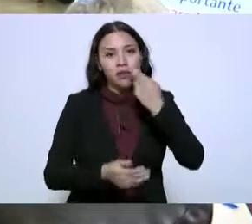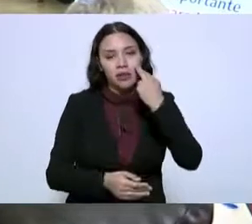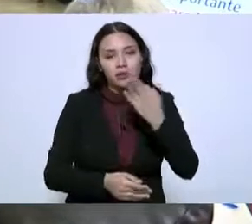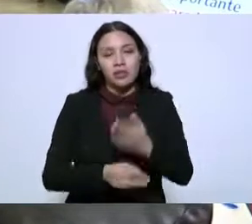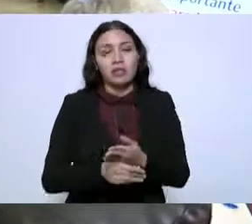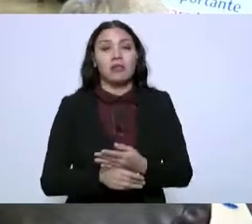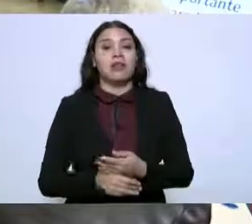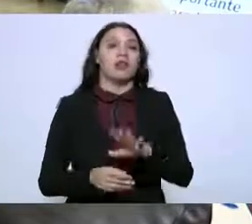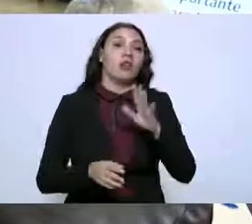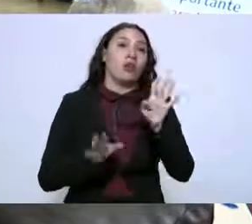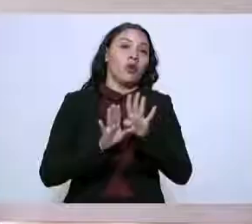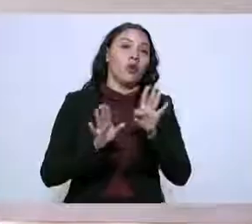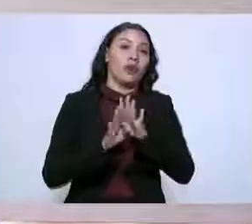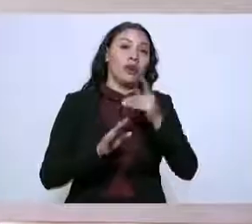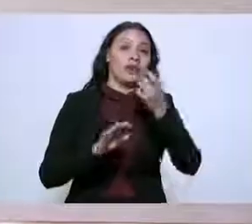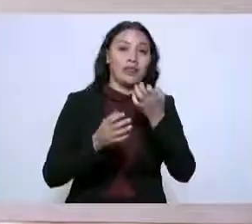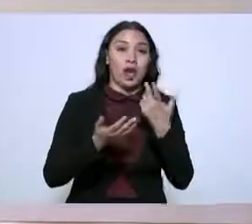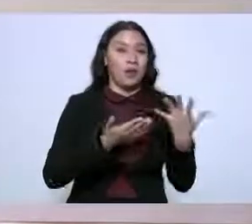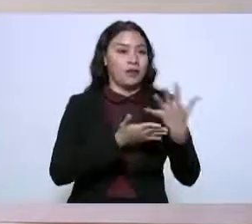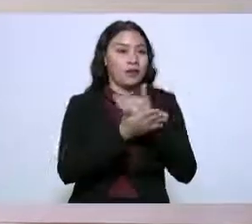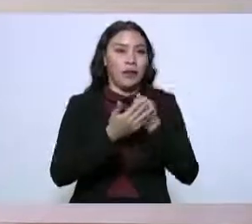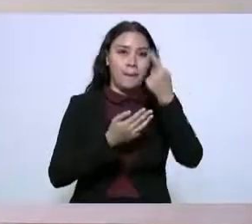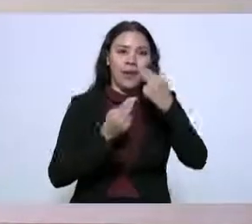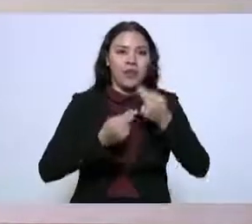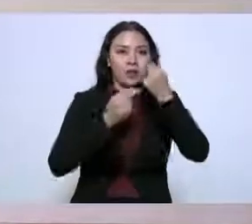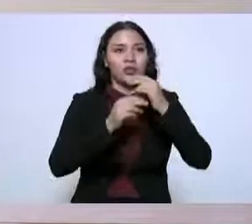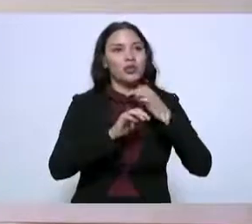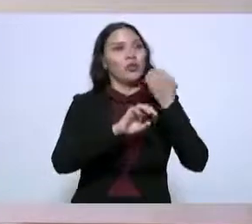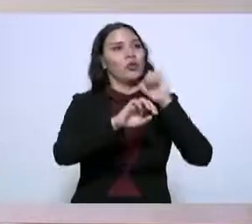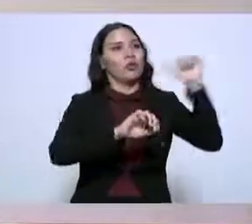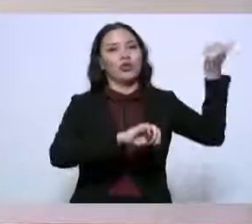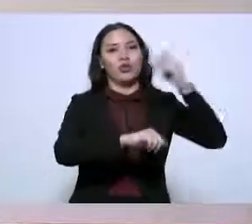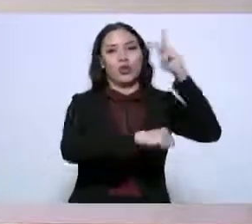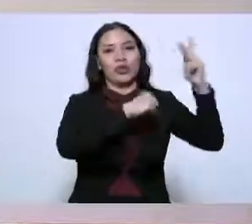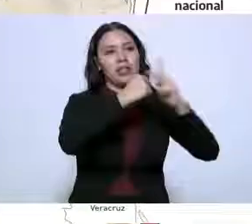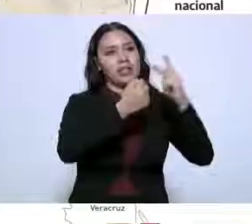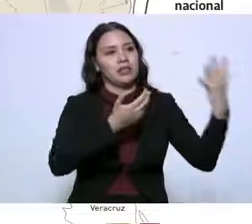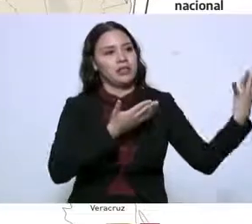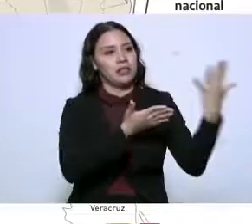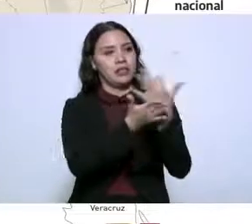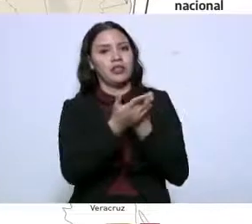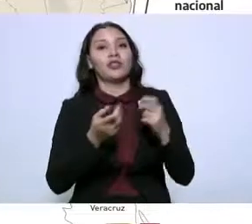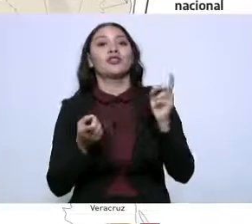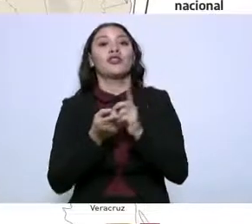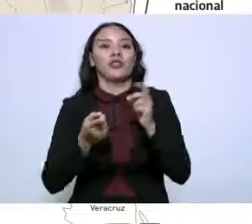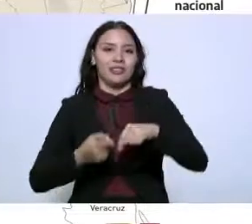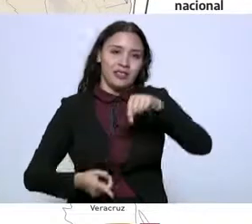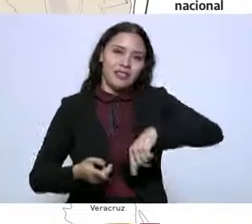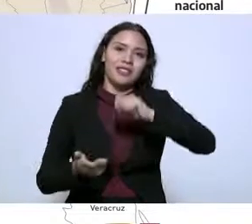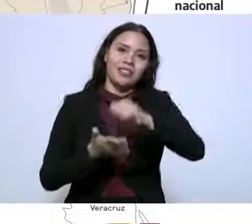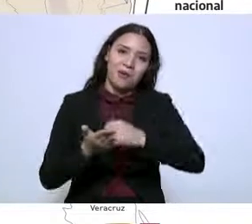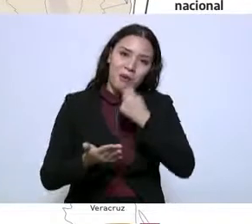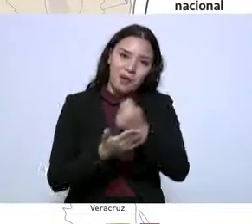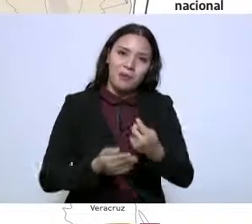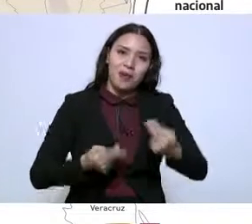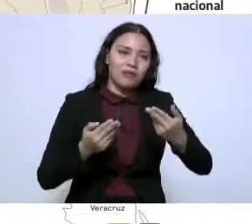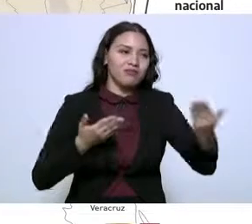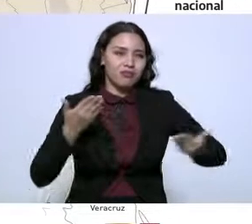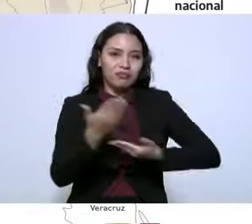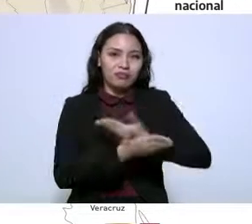Dos terceras partes de los ingresos de comercio exterior de las aduanas fronterizas se generan en Tamaulipas.